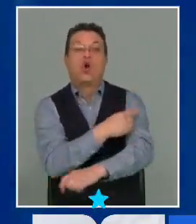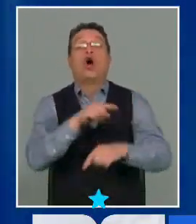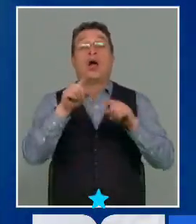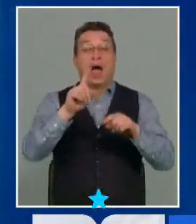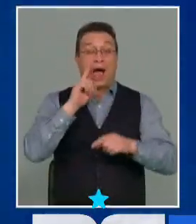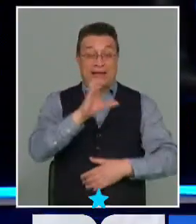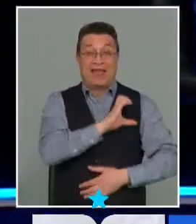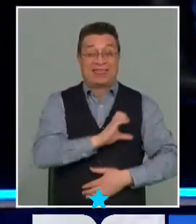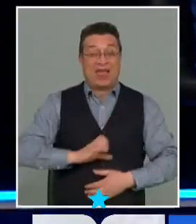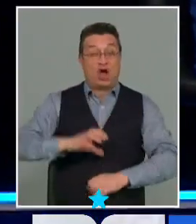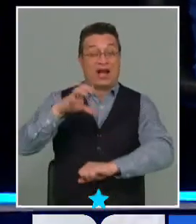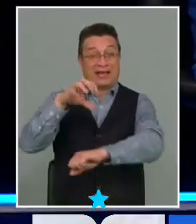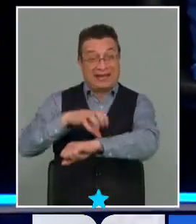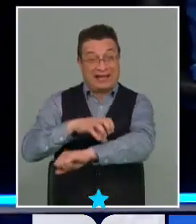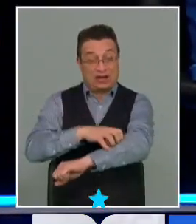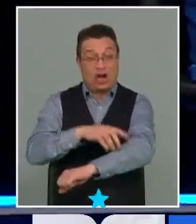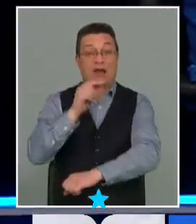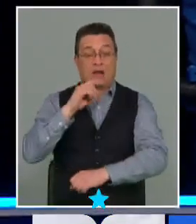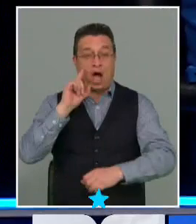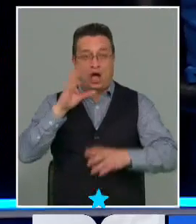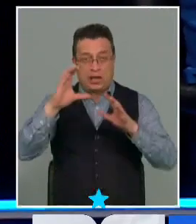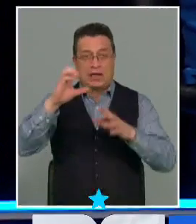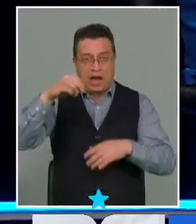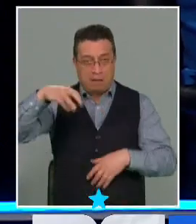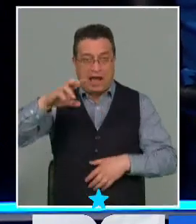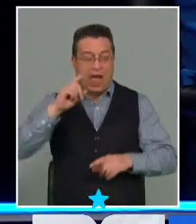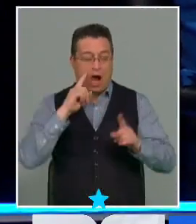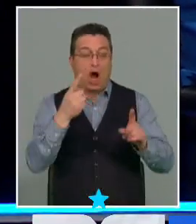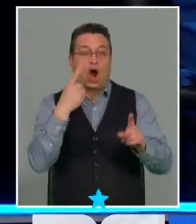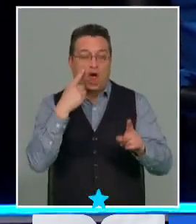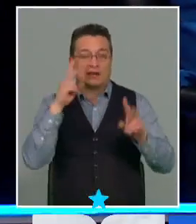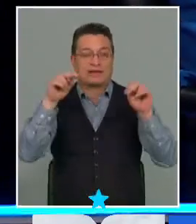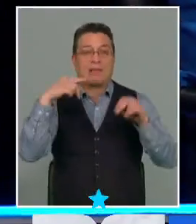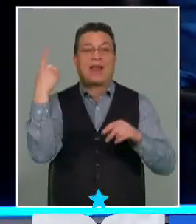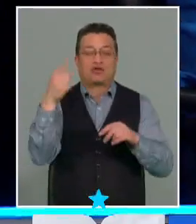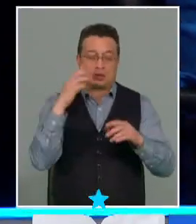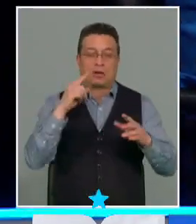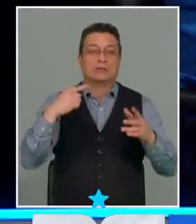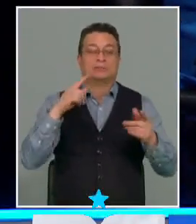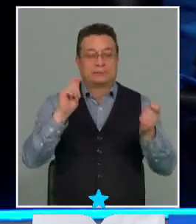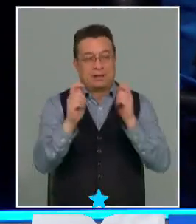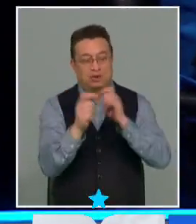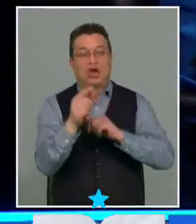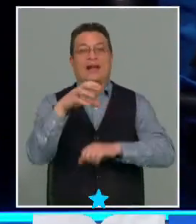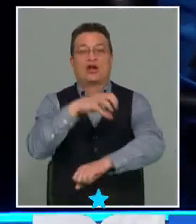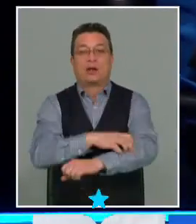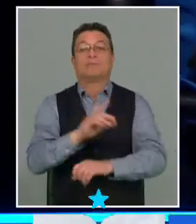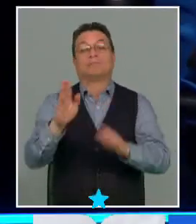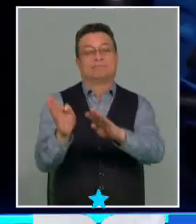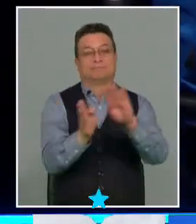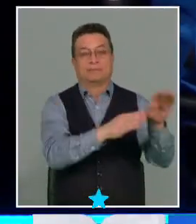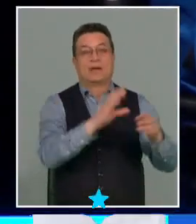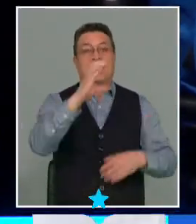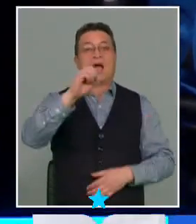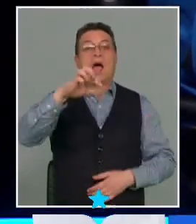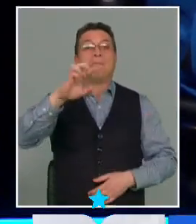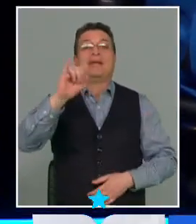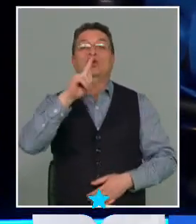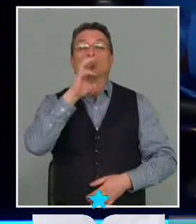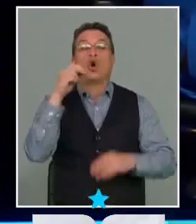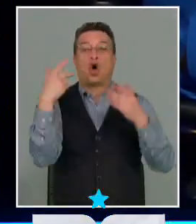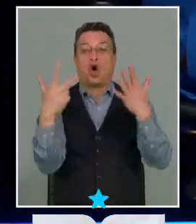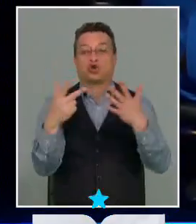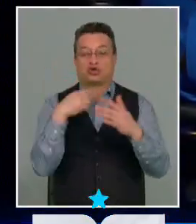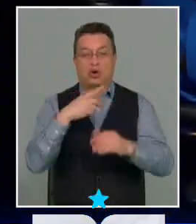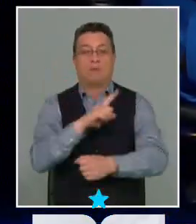un estado regional, hay una Cámara de Regiones y conoce las principales materias nacionales como impacto regional. Vamos con el capítulo 8. Poder Ejecutivo, también en esta